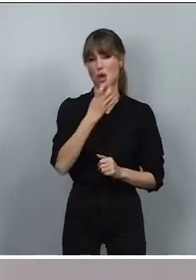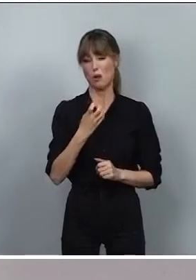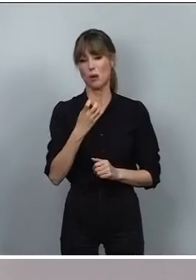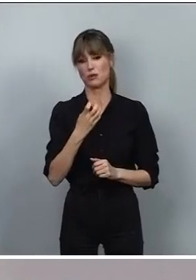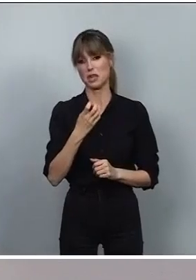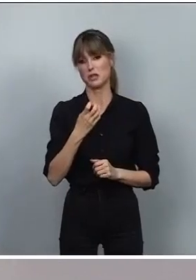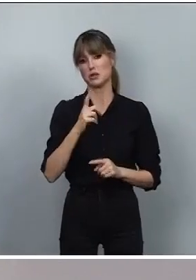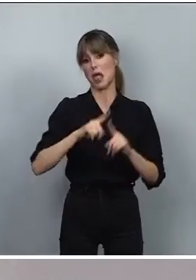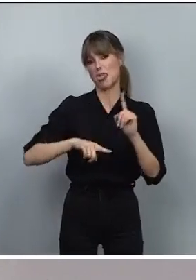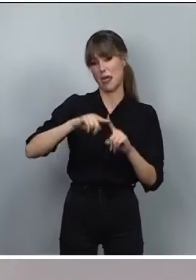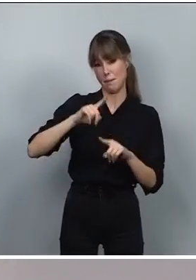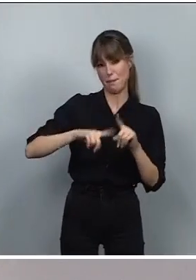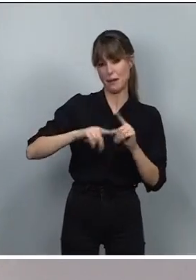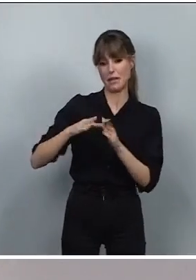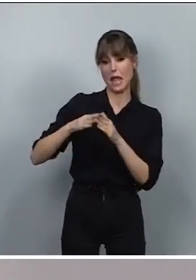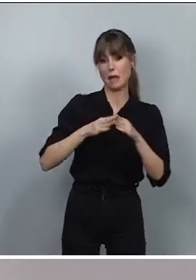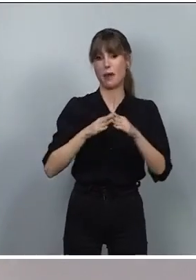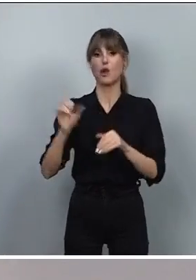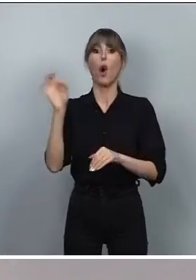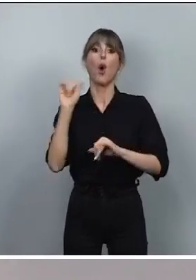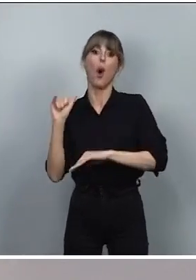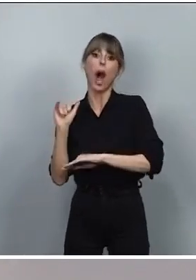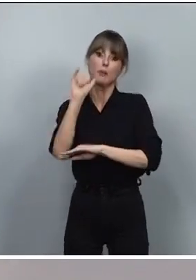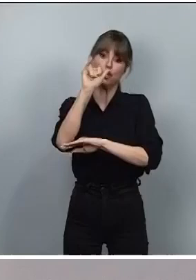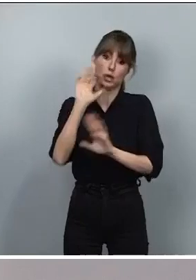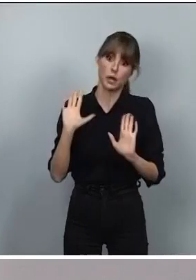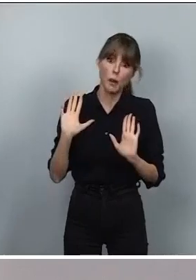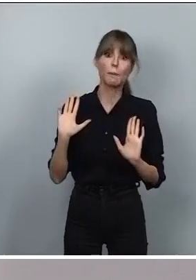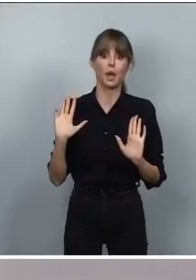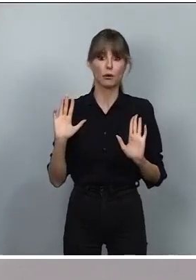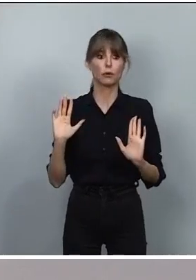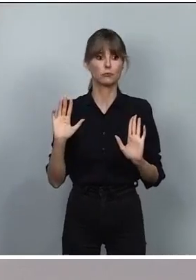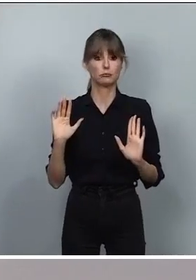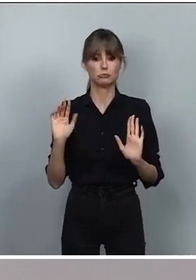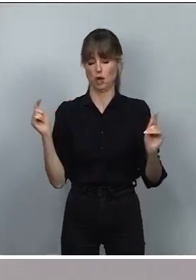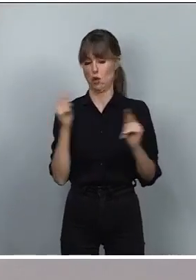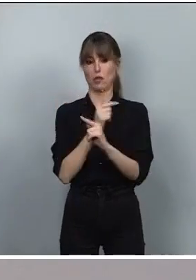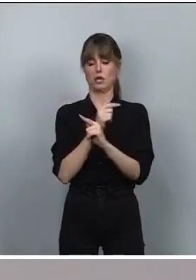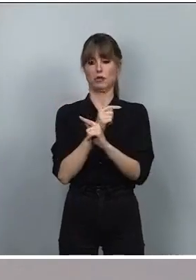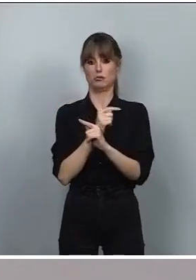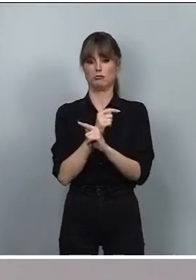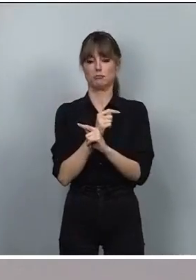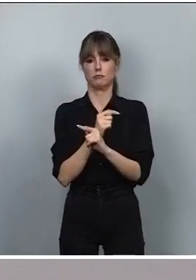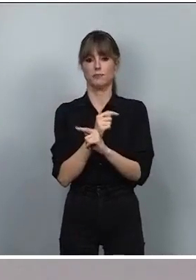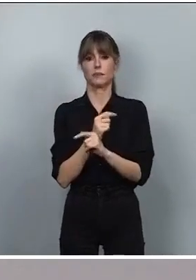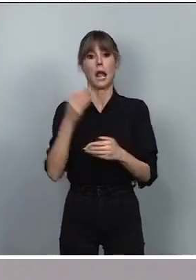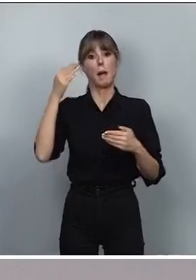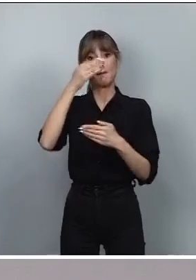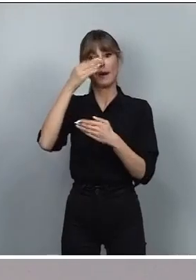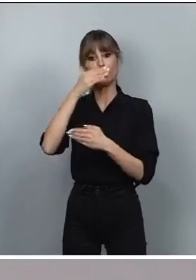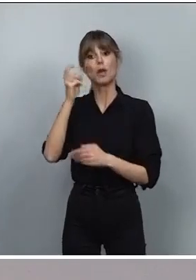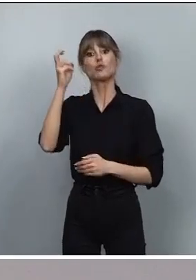euros en función de caballa en avión o barco. Pero es que se produce la paradoja de que usted viene de Marruecos